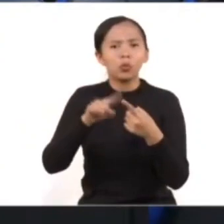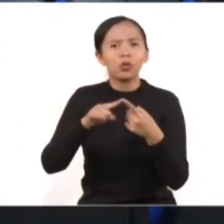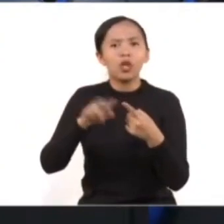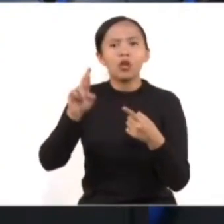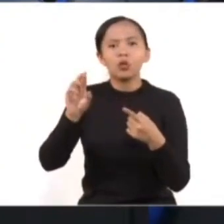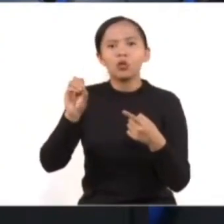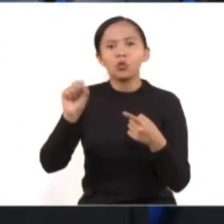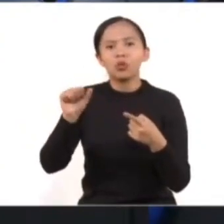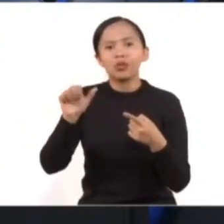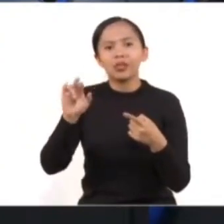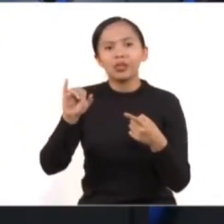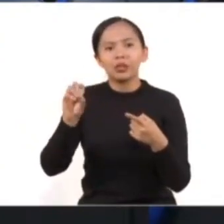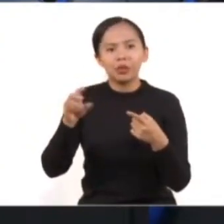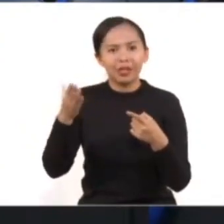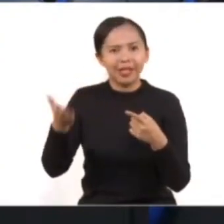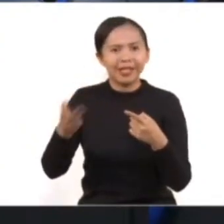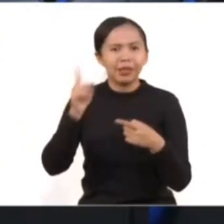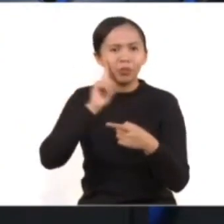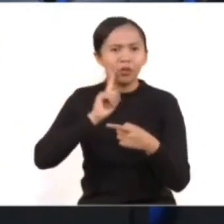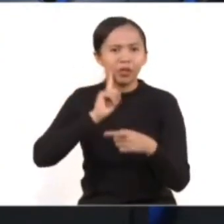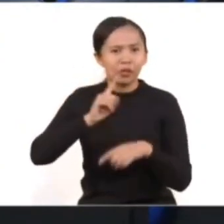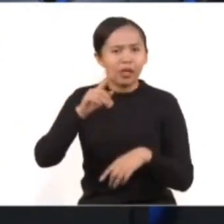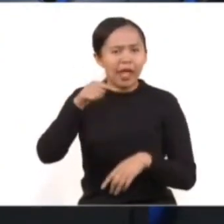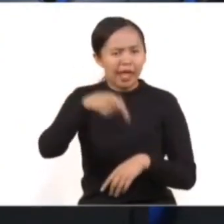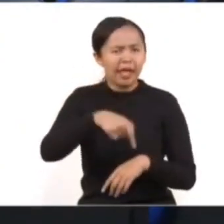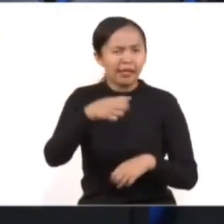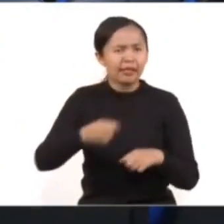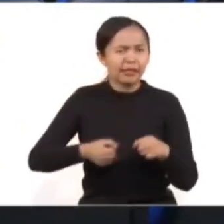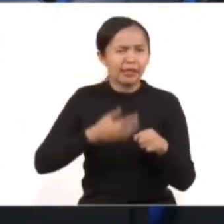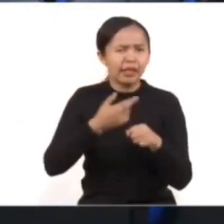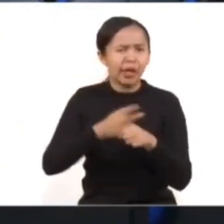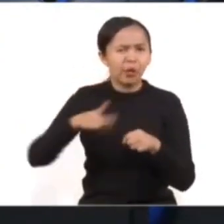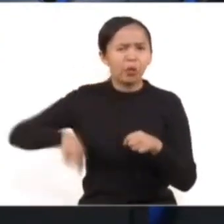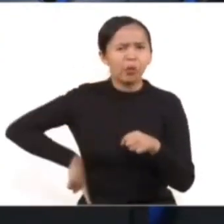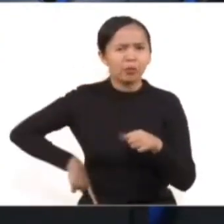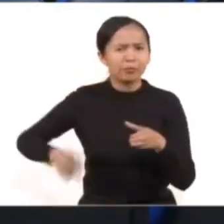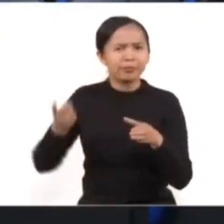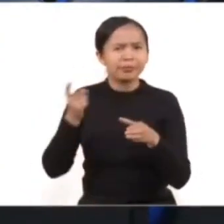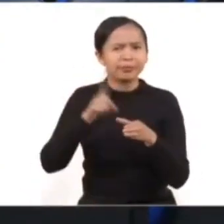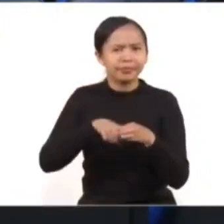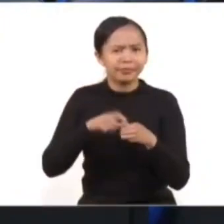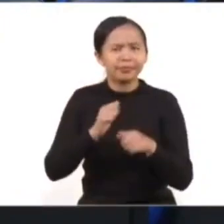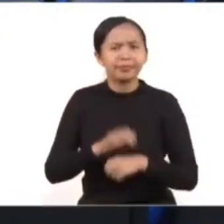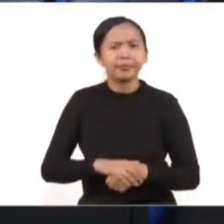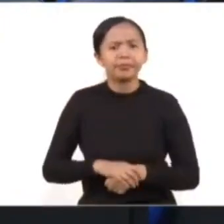Rocio Villaraos Martínez, asesora en la Secretaría de Gobierno de la Ciudad de México.